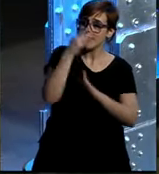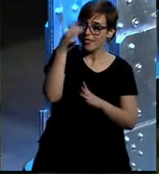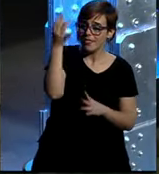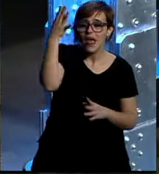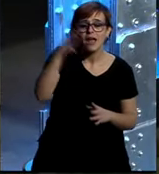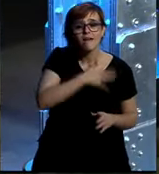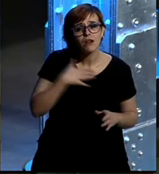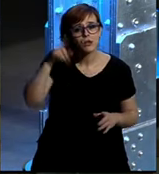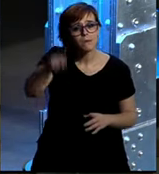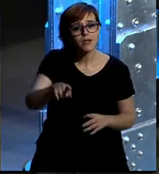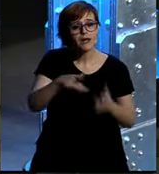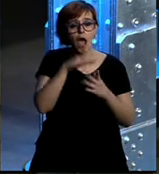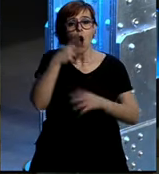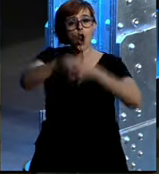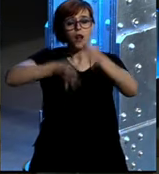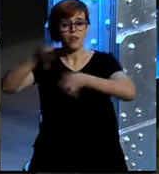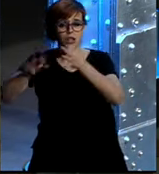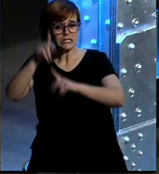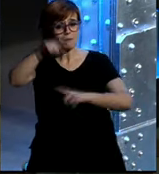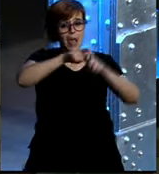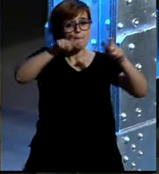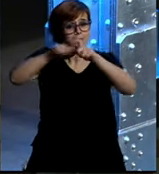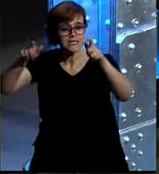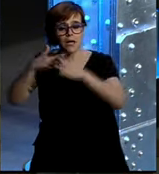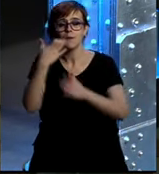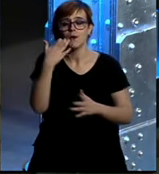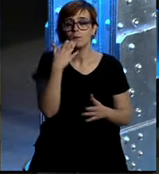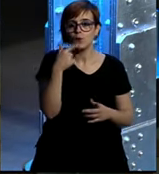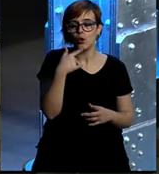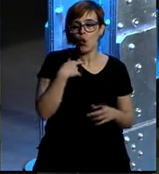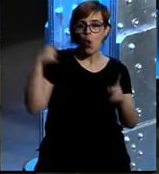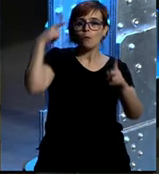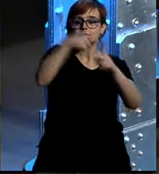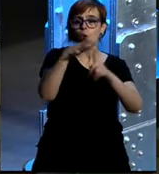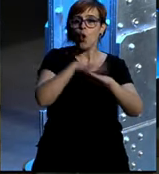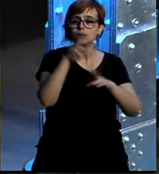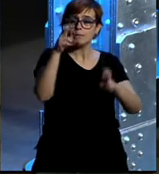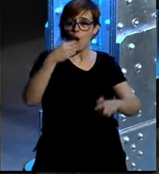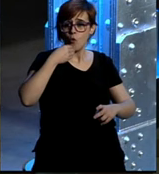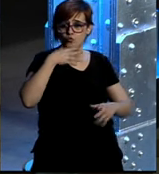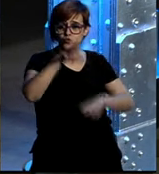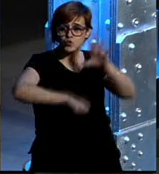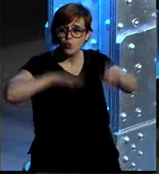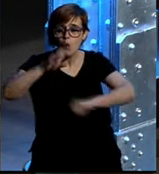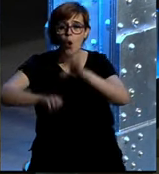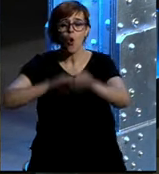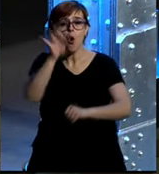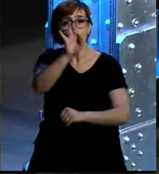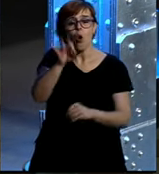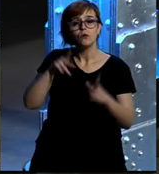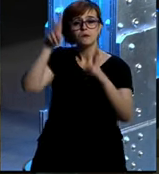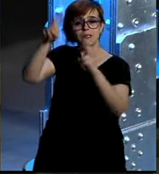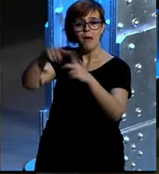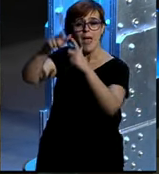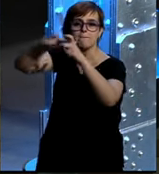idea yo creo que depende también mucho del tipo de organización y del tipo de empresa no es lo mismo una empresa que se dirija al mercado de consumo que una empresa que se dirija al mercado de